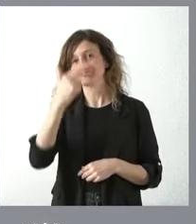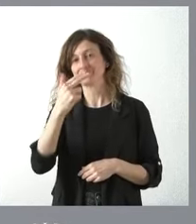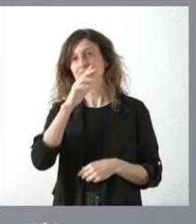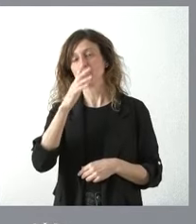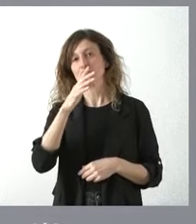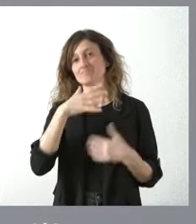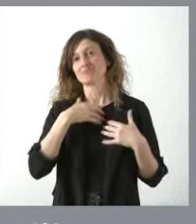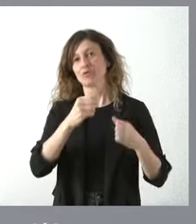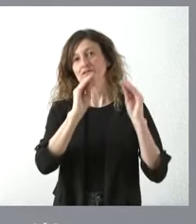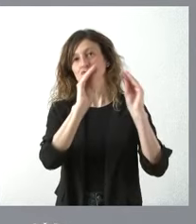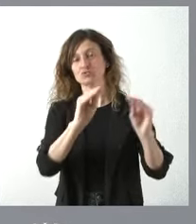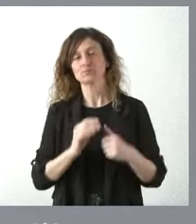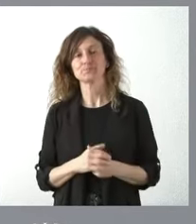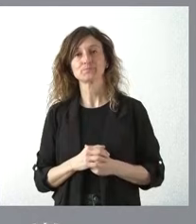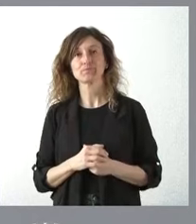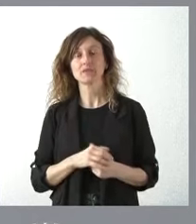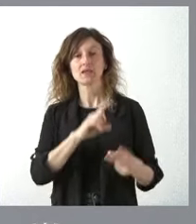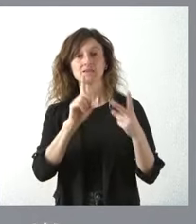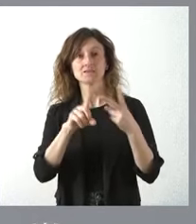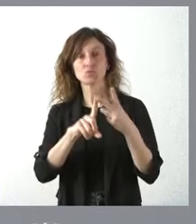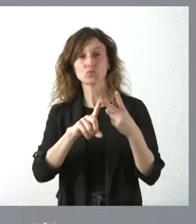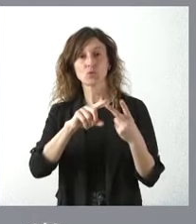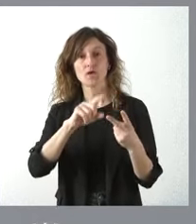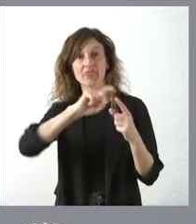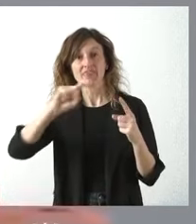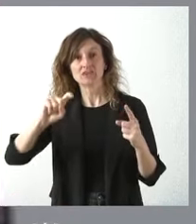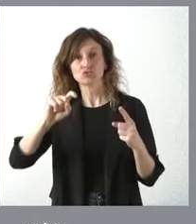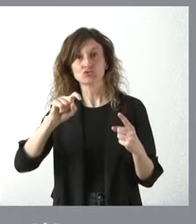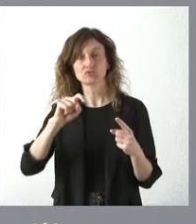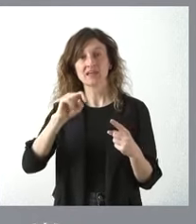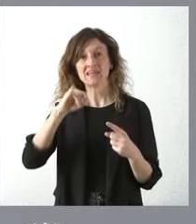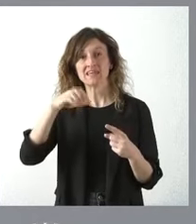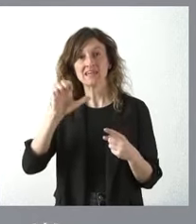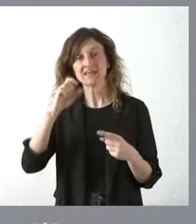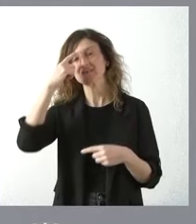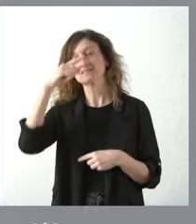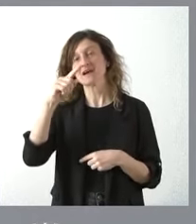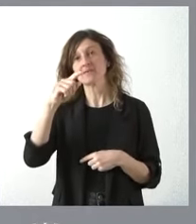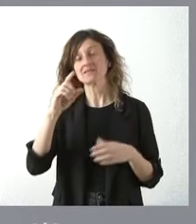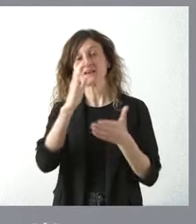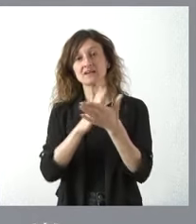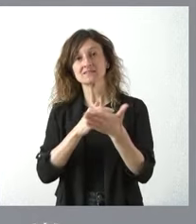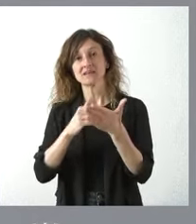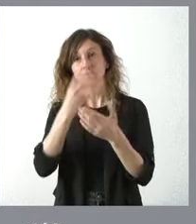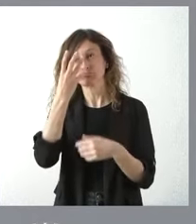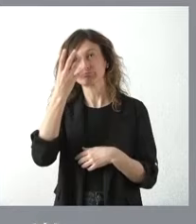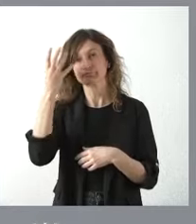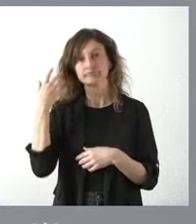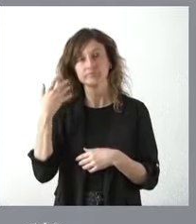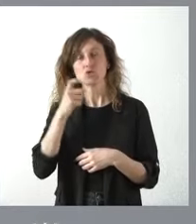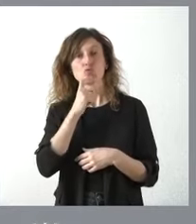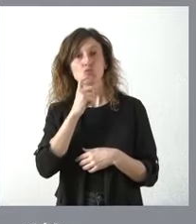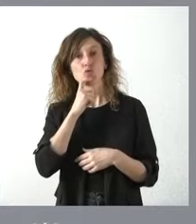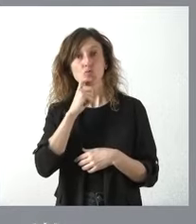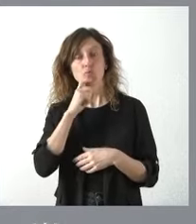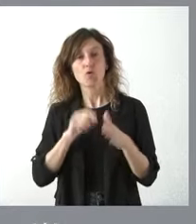diferenciado. En segundo lugar, los datos de población, pues saben ustedes la evolución de nuestra comunidad autónoma en los últimos años. Es verdad